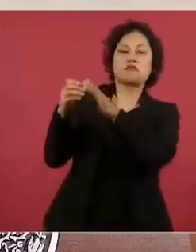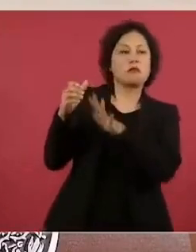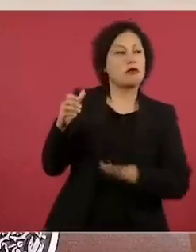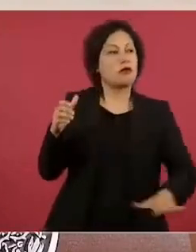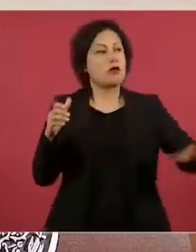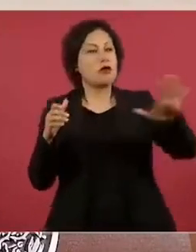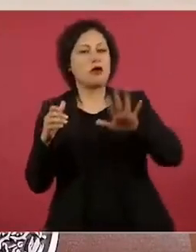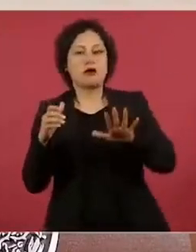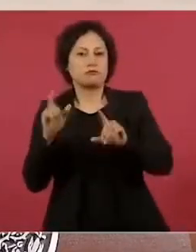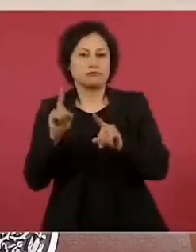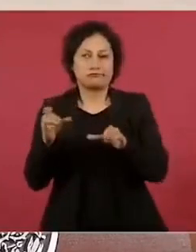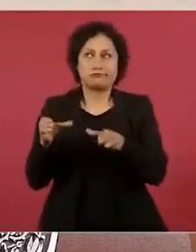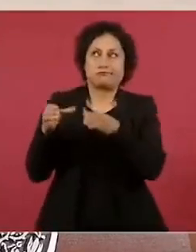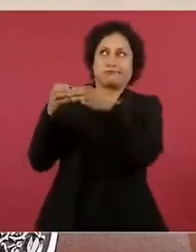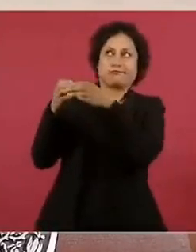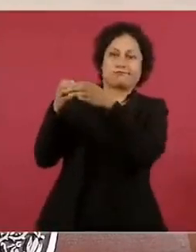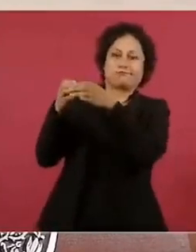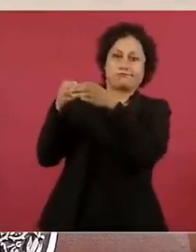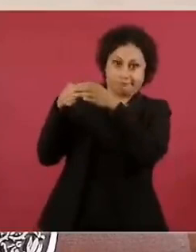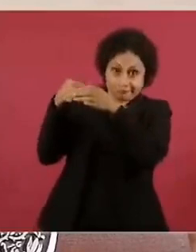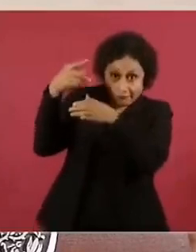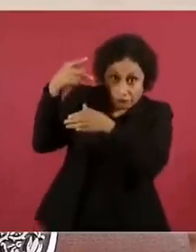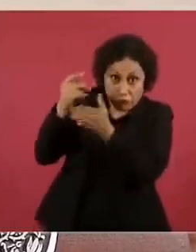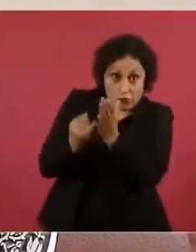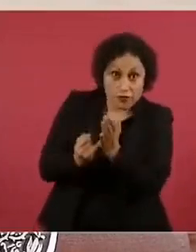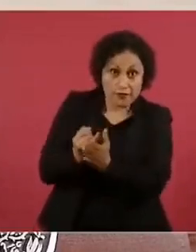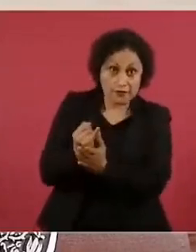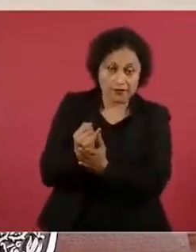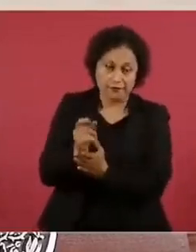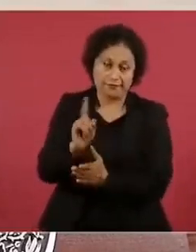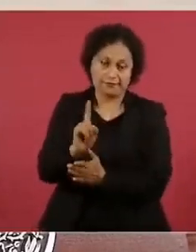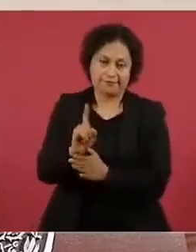democracia, que es el gobierno del pueblo y para el pueblo.